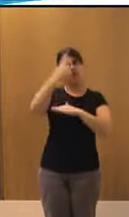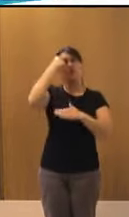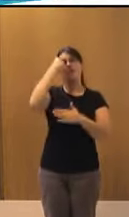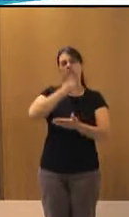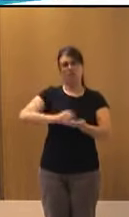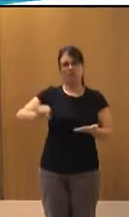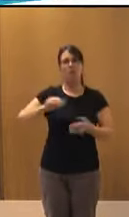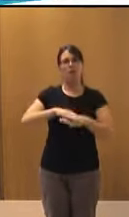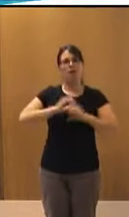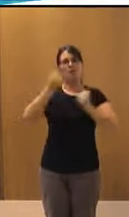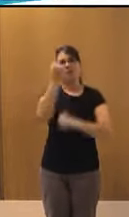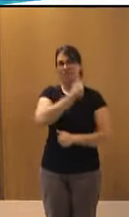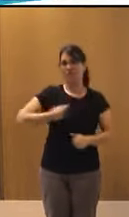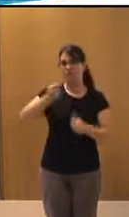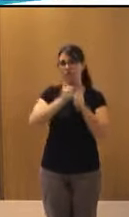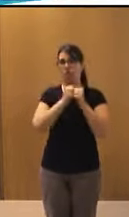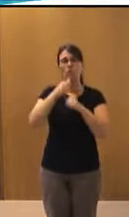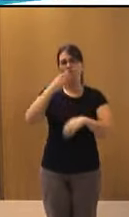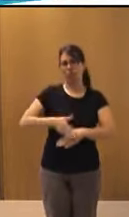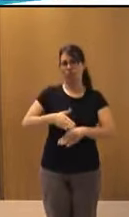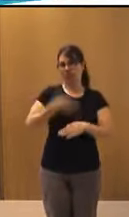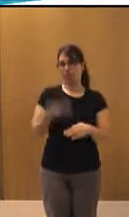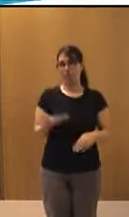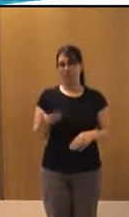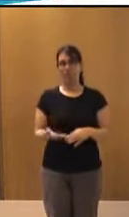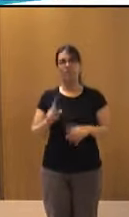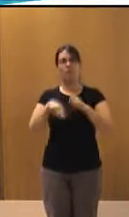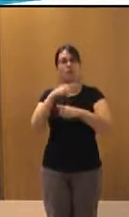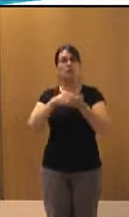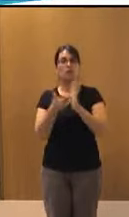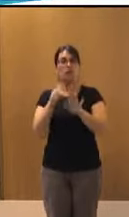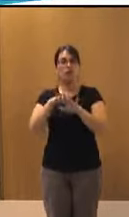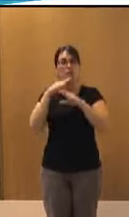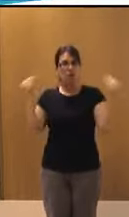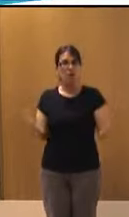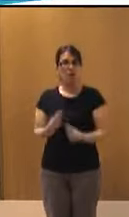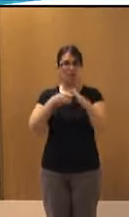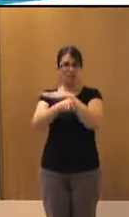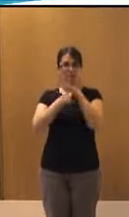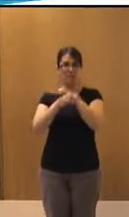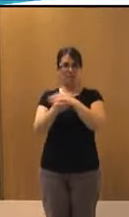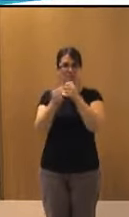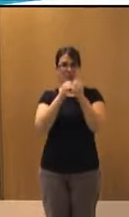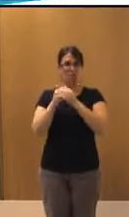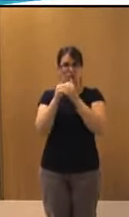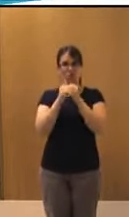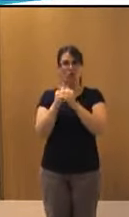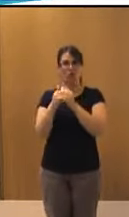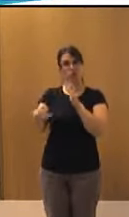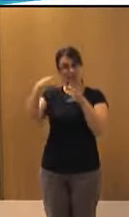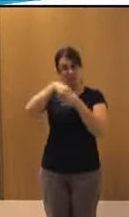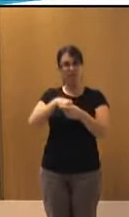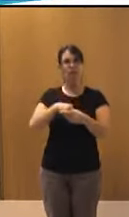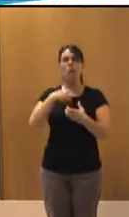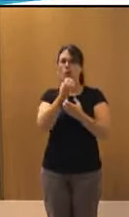diseño de videojuegos. En metodologías de evaluación para la mejora de la accesibilidad en videojuegos, se recogen varios artículos